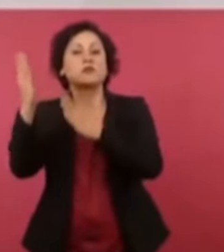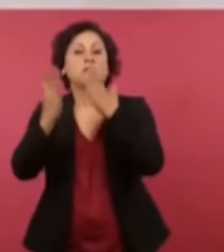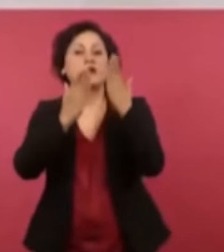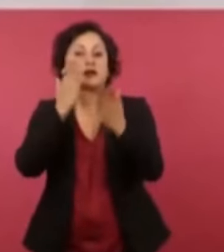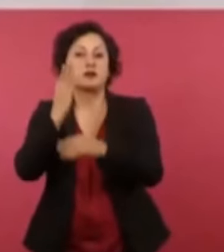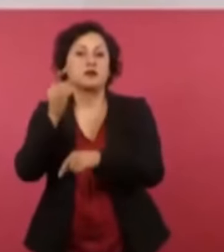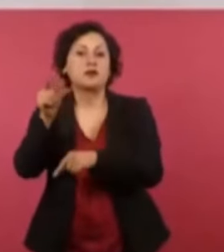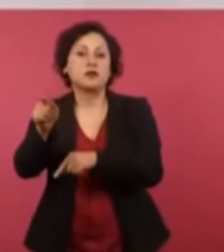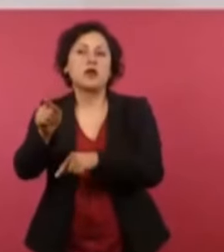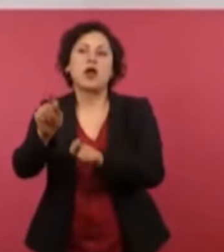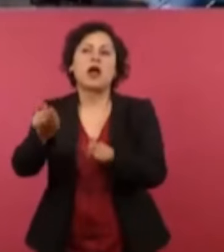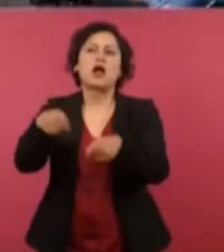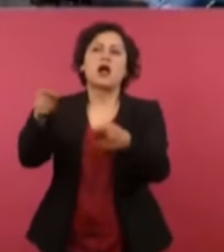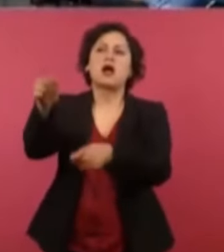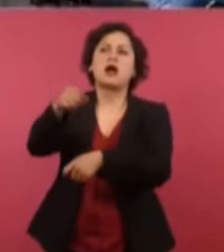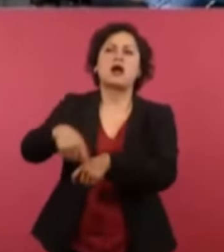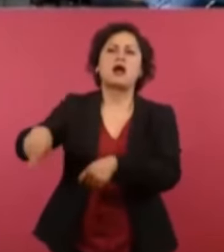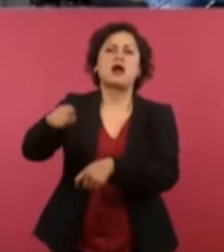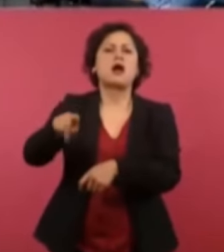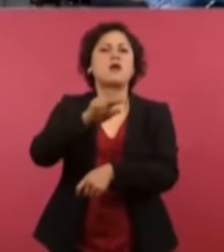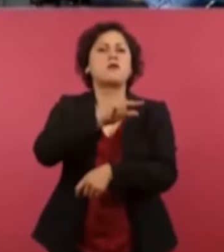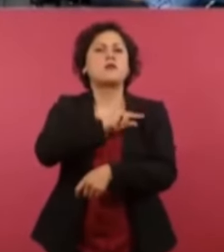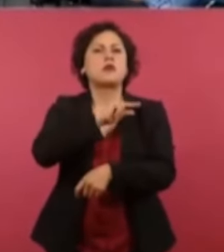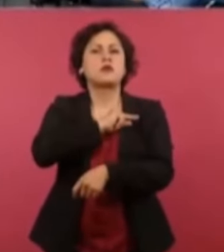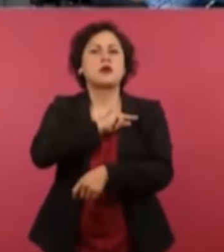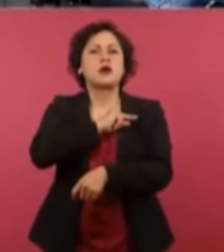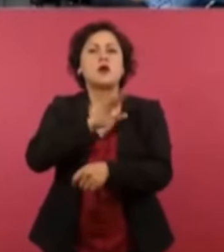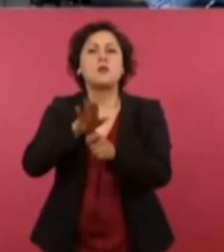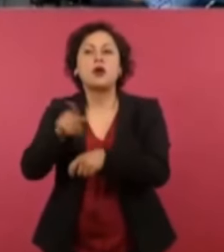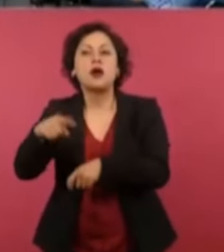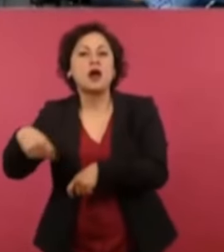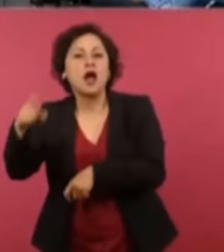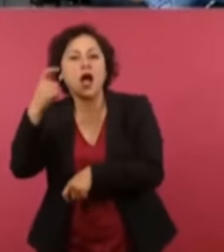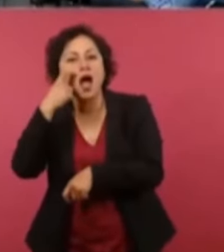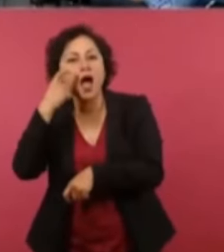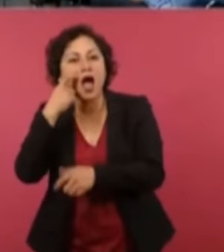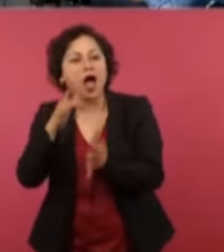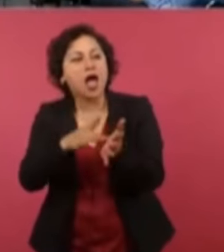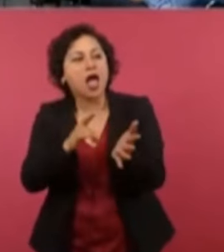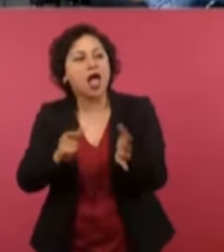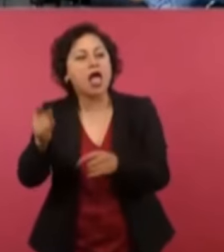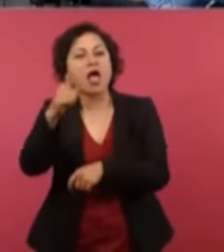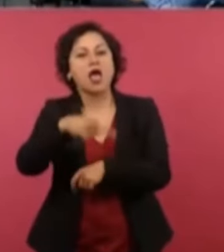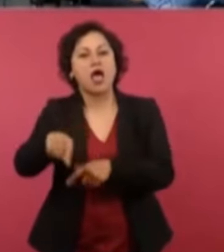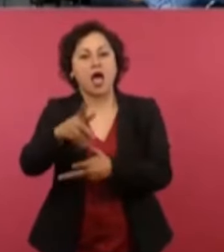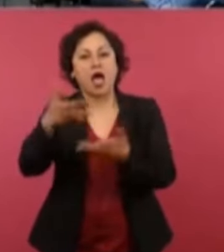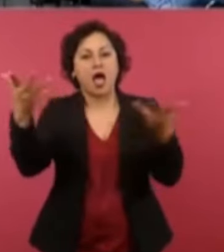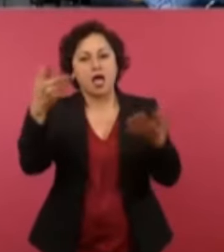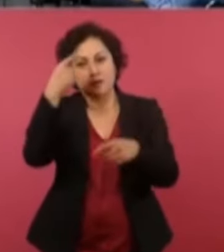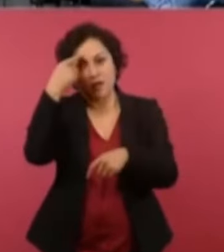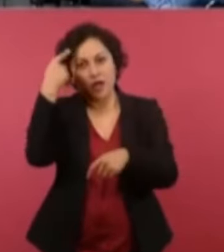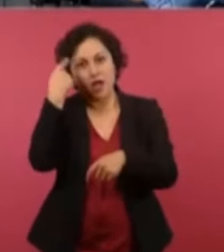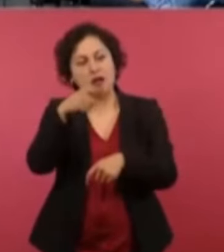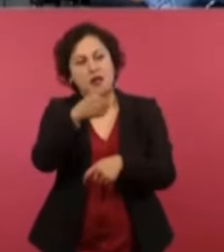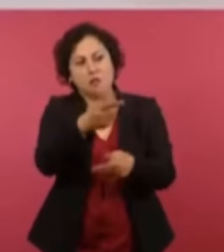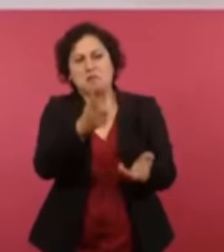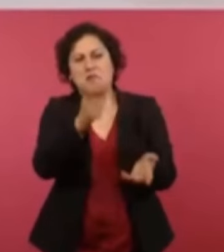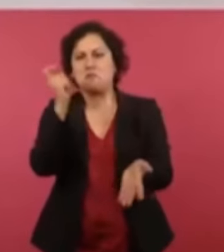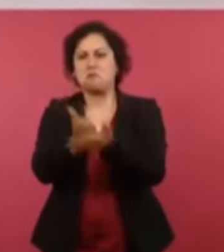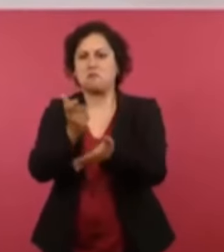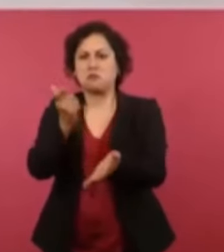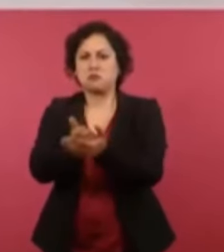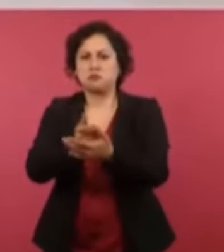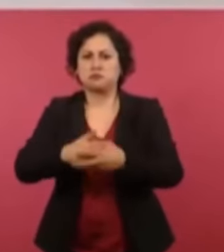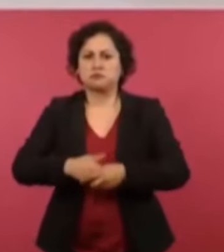que estudiara el que tuviese para pagar colegiatura, yo siempre he dicho que no estoy en contra de la educación privada, que tiene para pagar